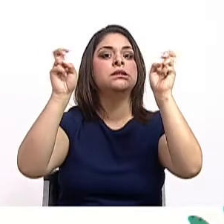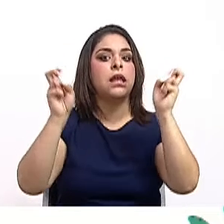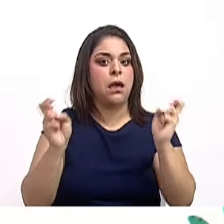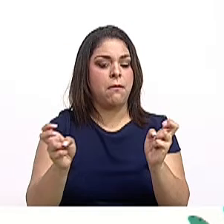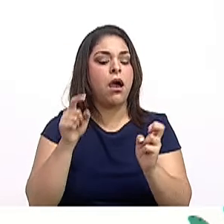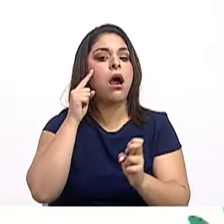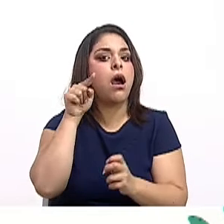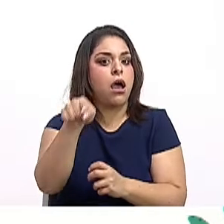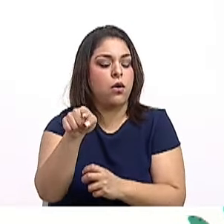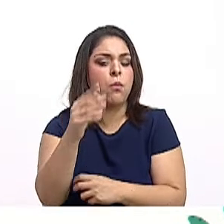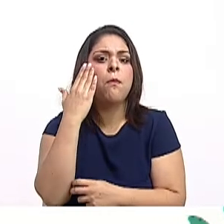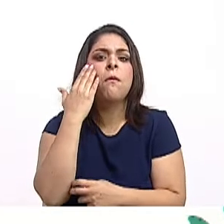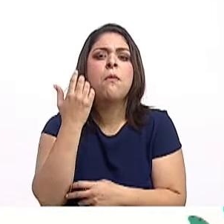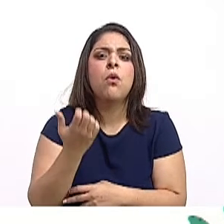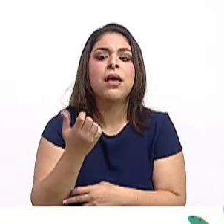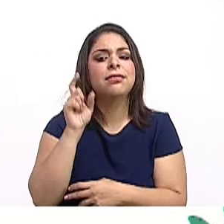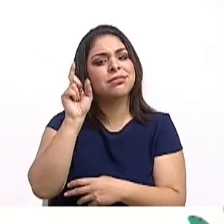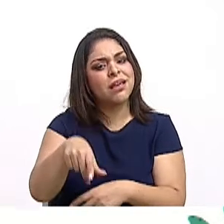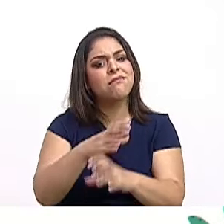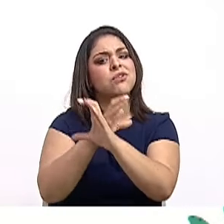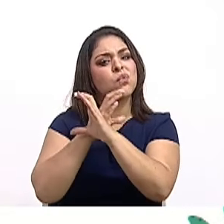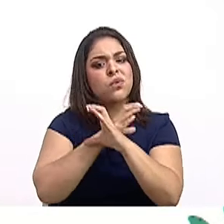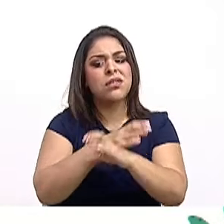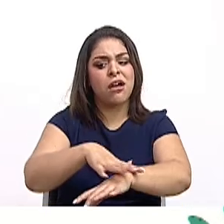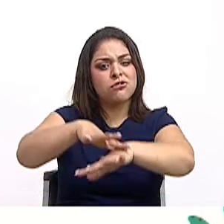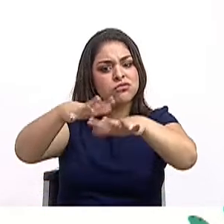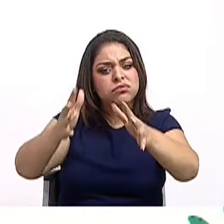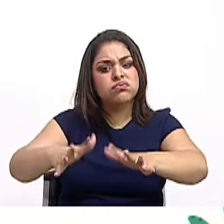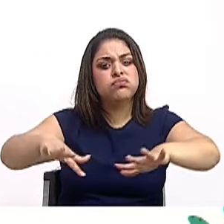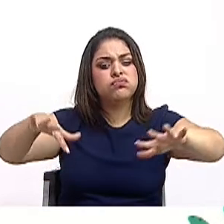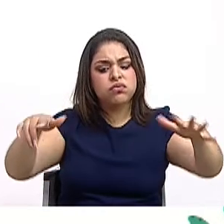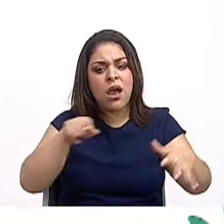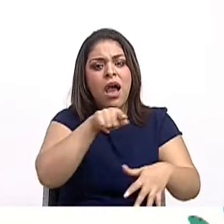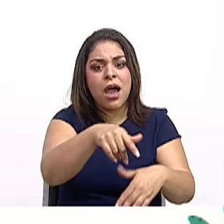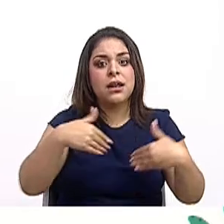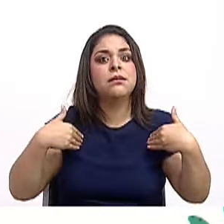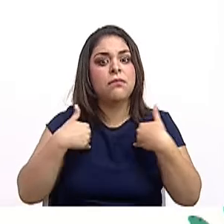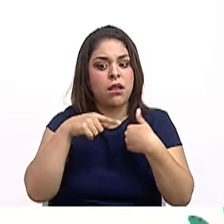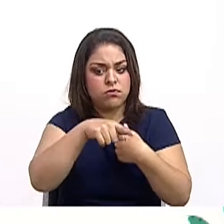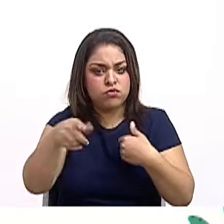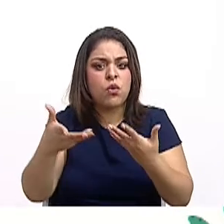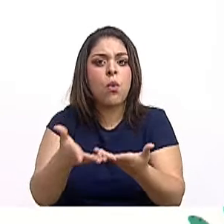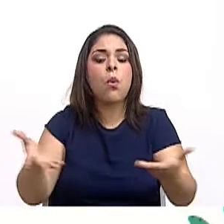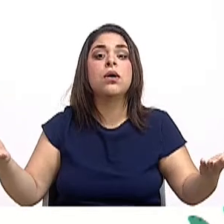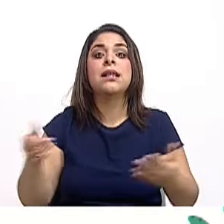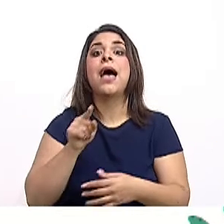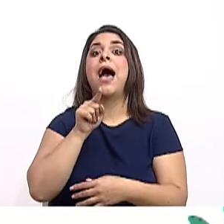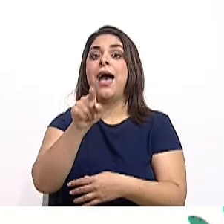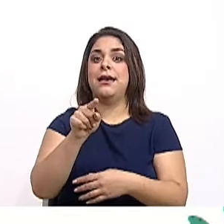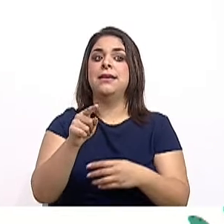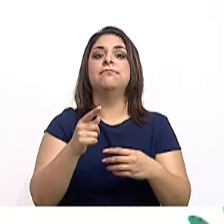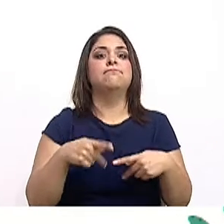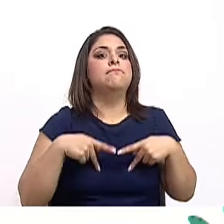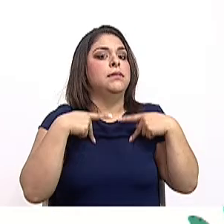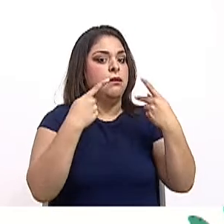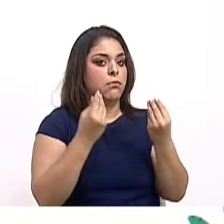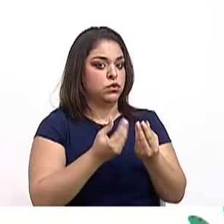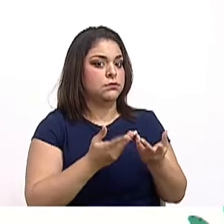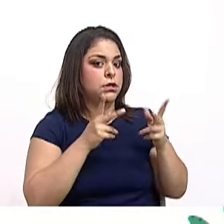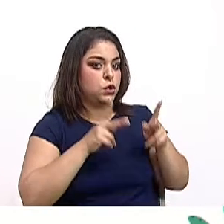que cuidar esos recursos marinos. De allí vive muchísima gente y sacamos nosotros también